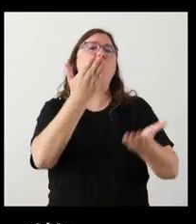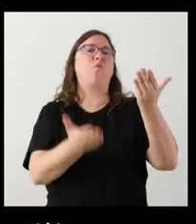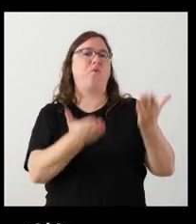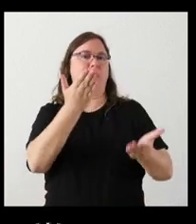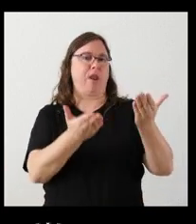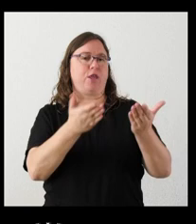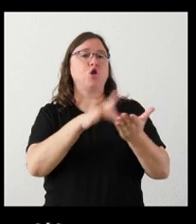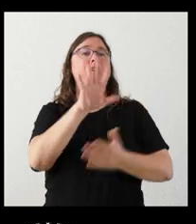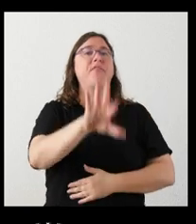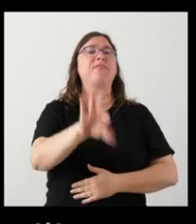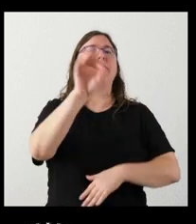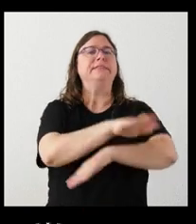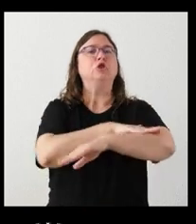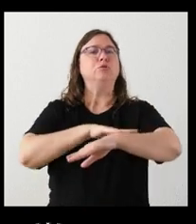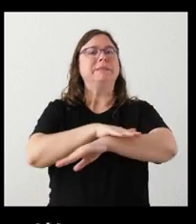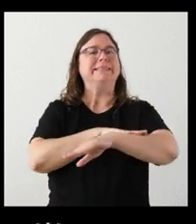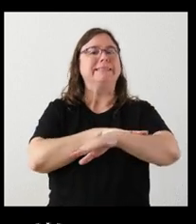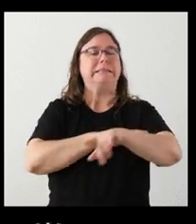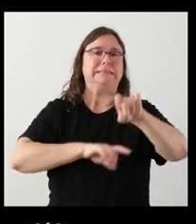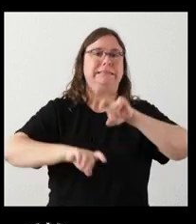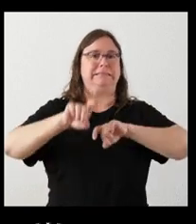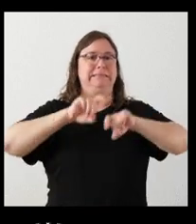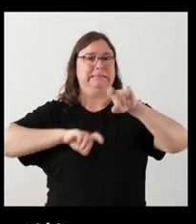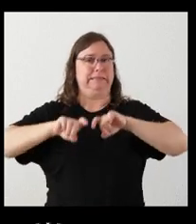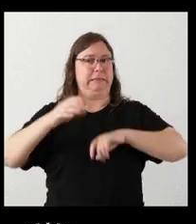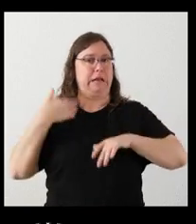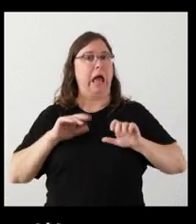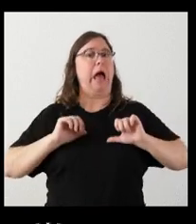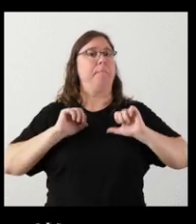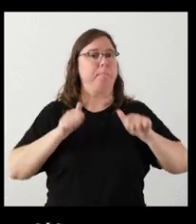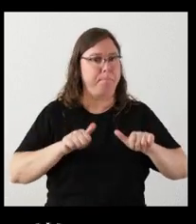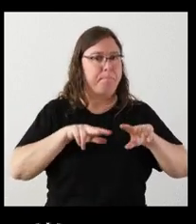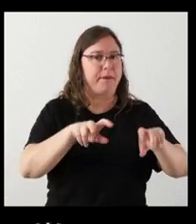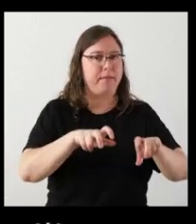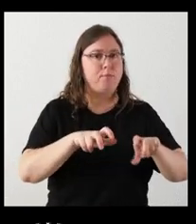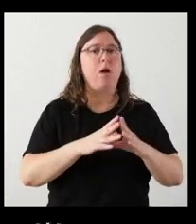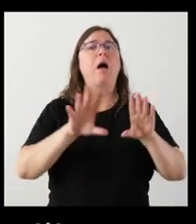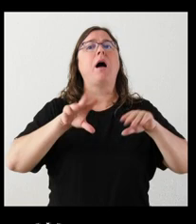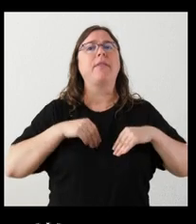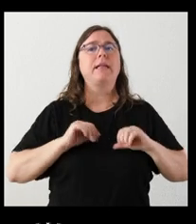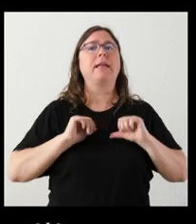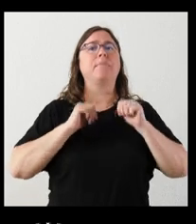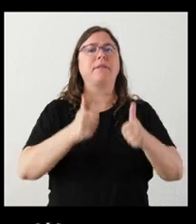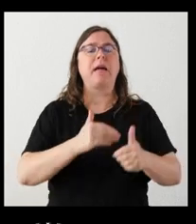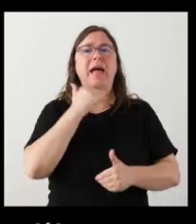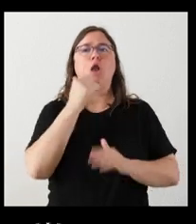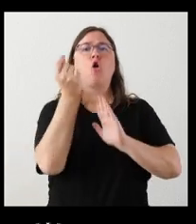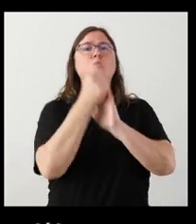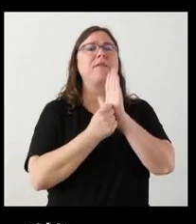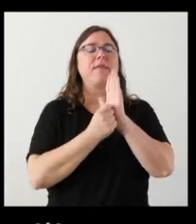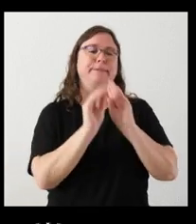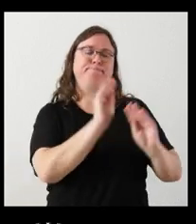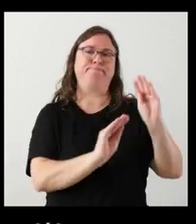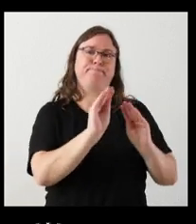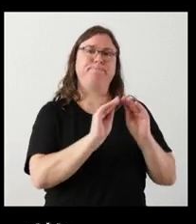decisión del Ministerio de rectificar una posición inicial y admitir, finalmente, la puesta en marcha de algunas medidas correctoras